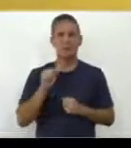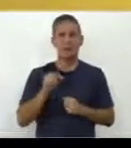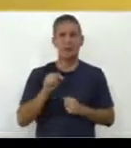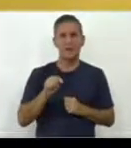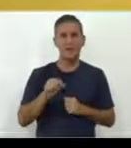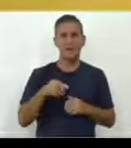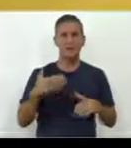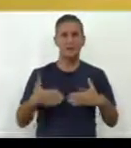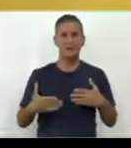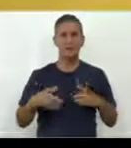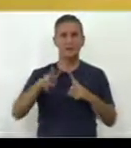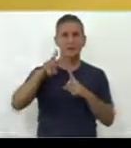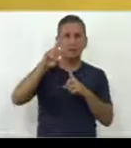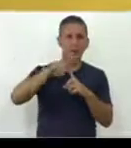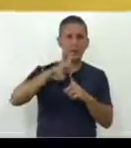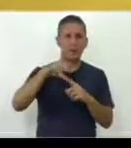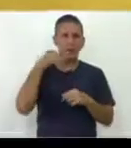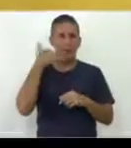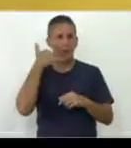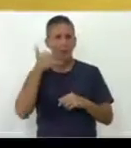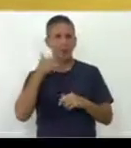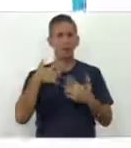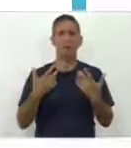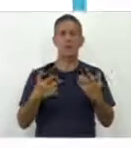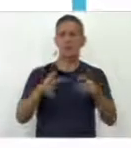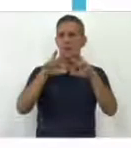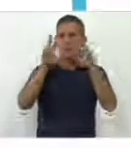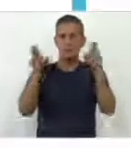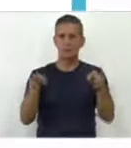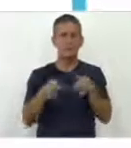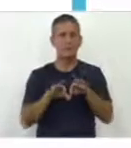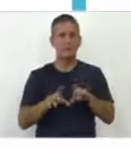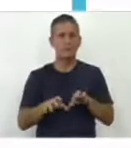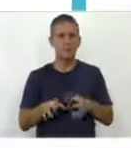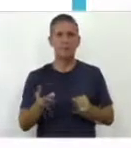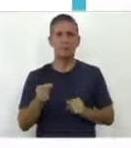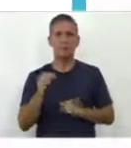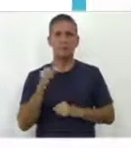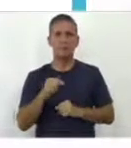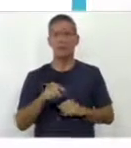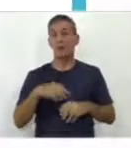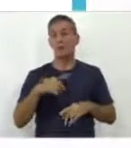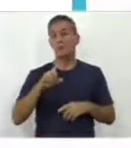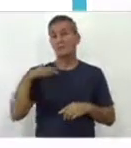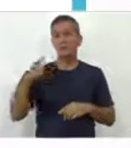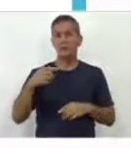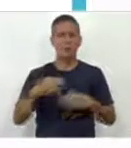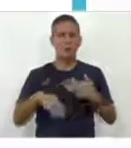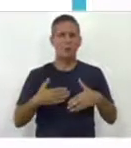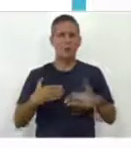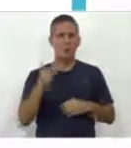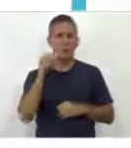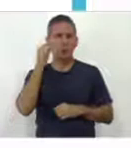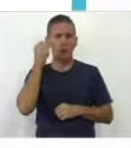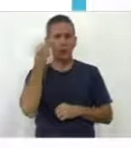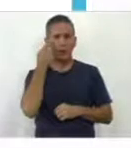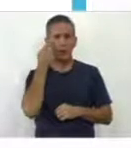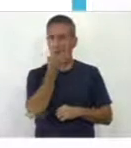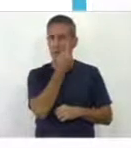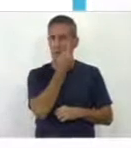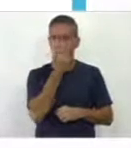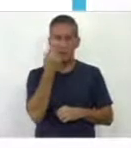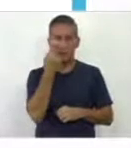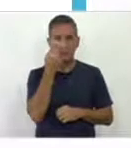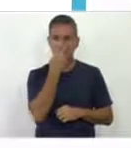este tipo de actividad. E incluso la miopía, investigaciones desarrolladas desde la investigación